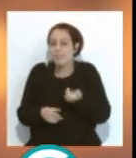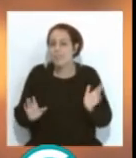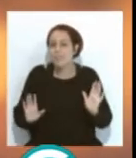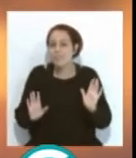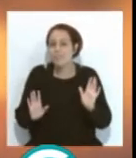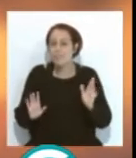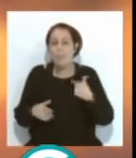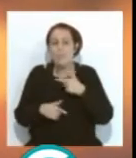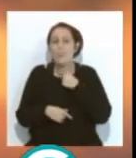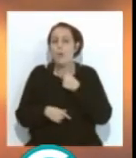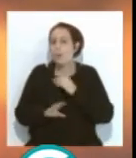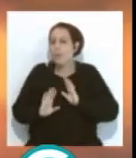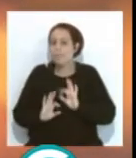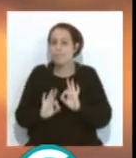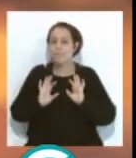A mí, por ejemplo.